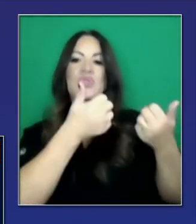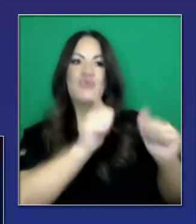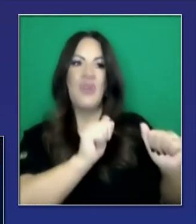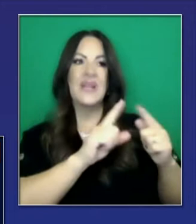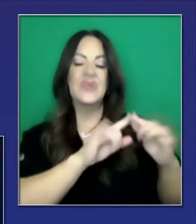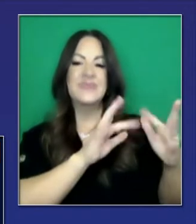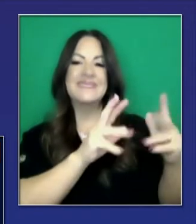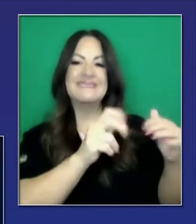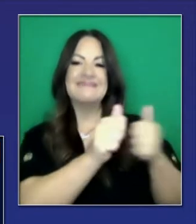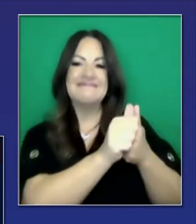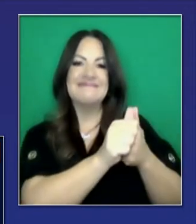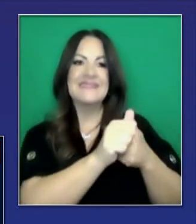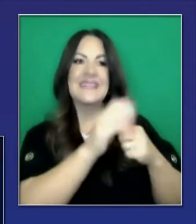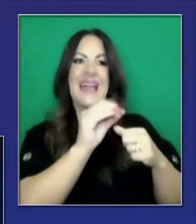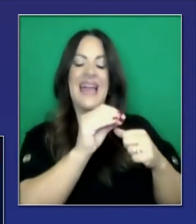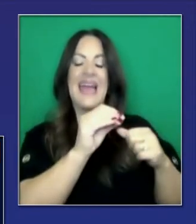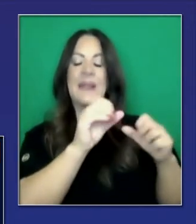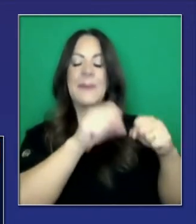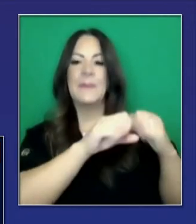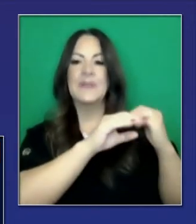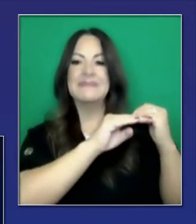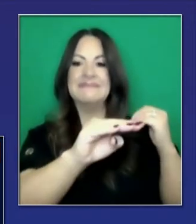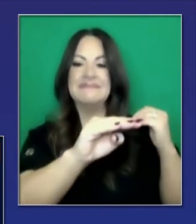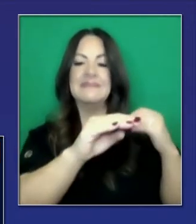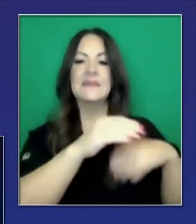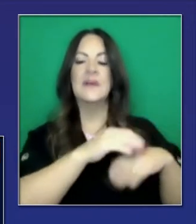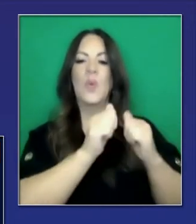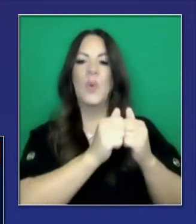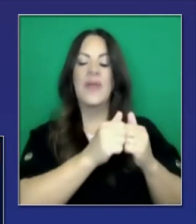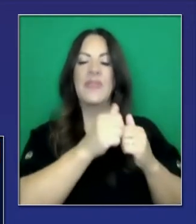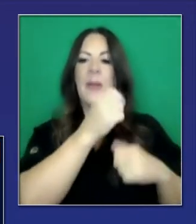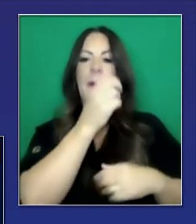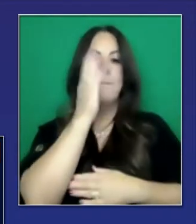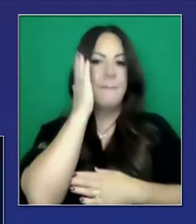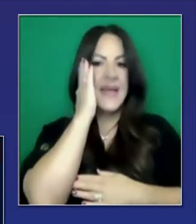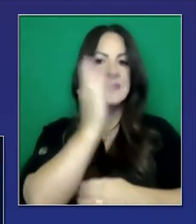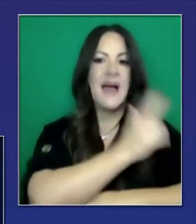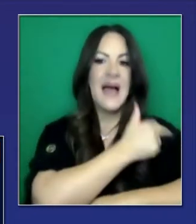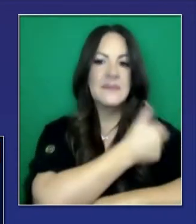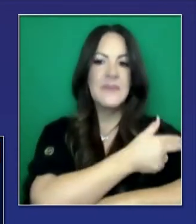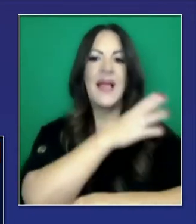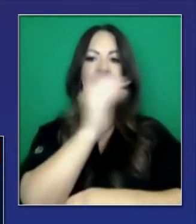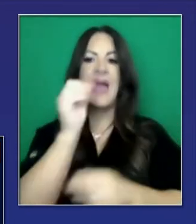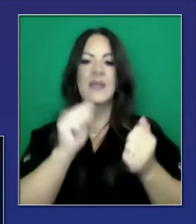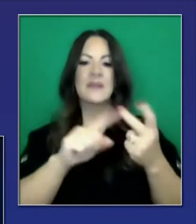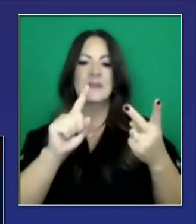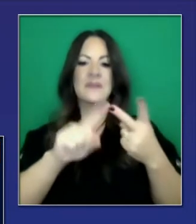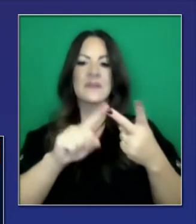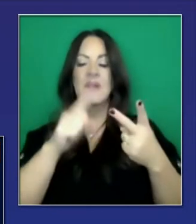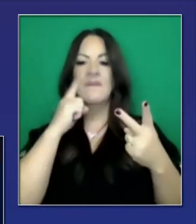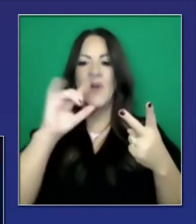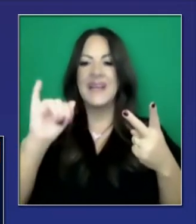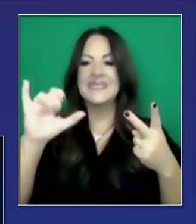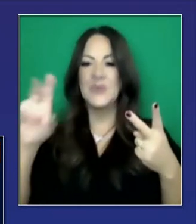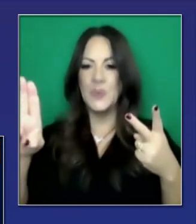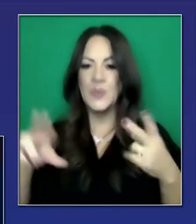de cuidado intensivo ha bajado por debajo del 13 por ciento. Les recuerdo que San Joaquín y el sur de California